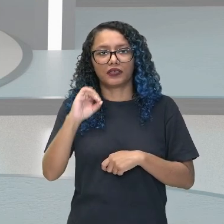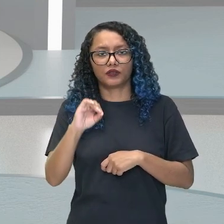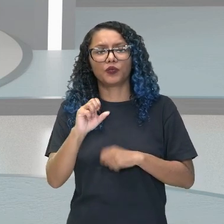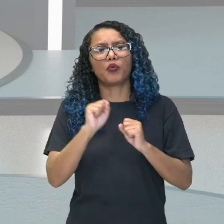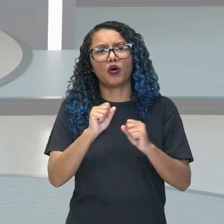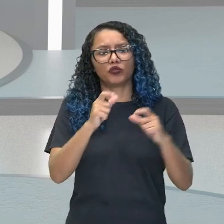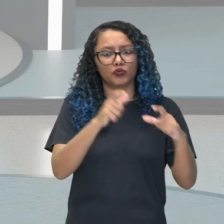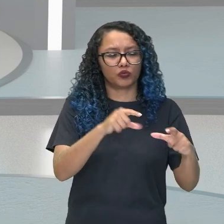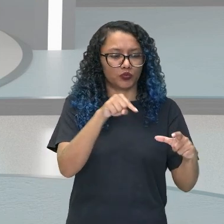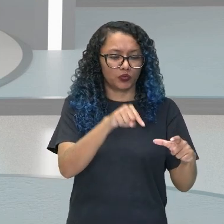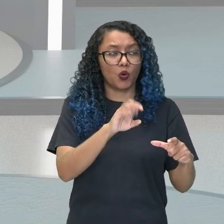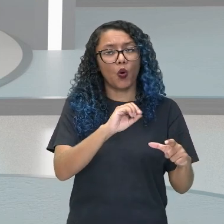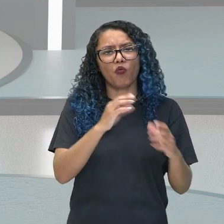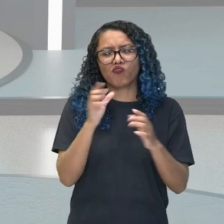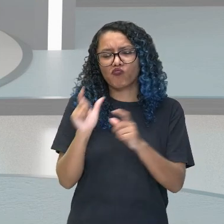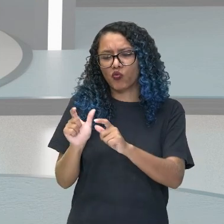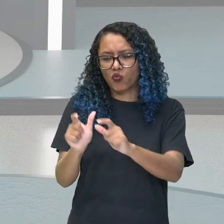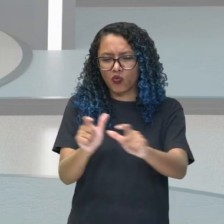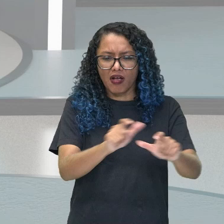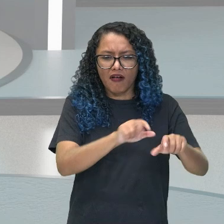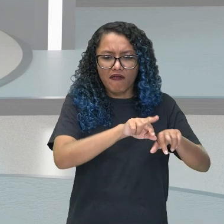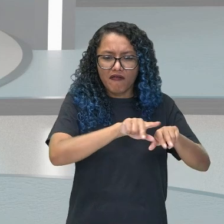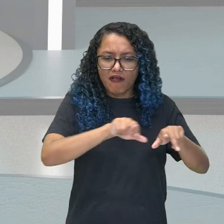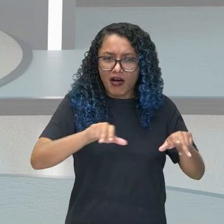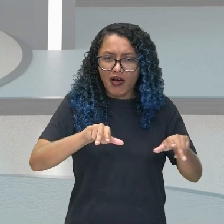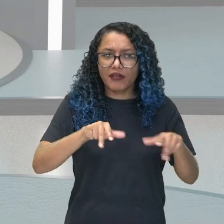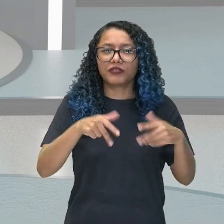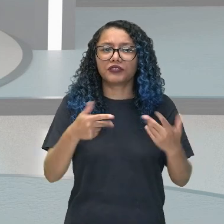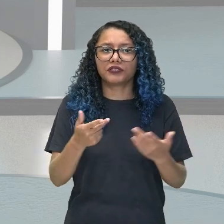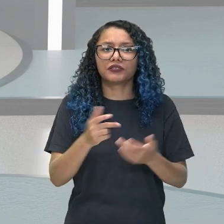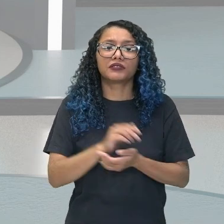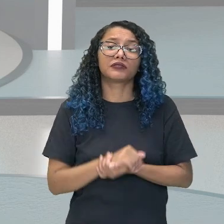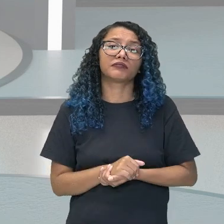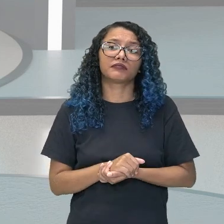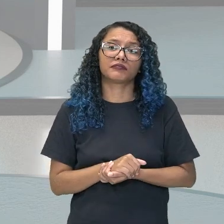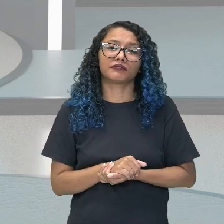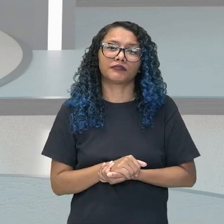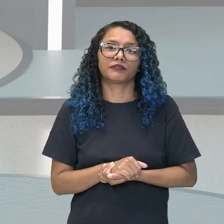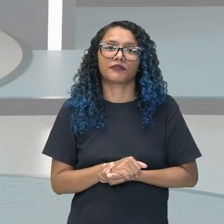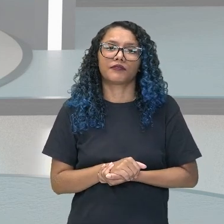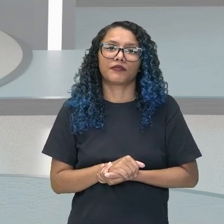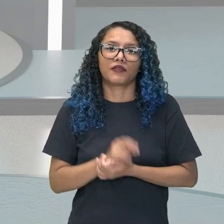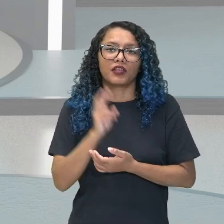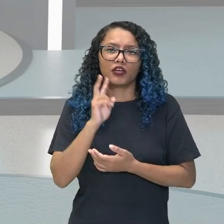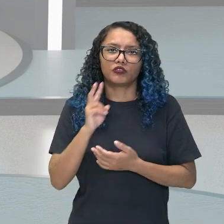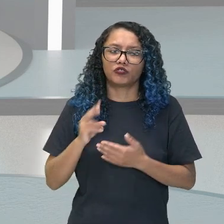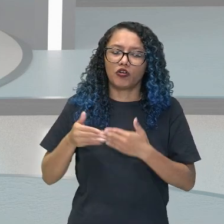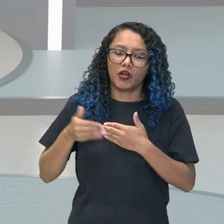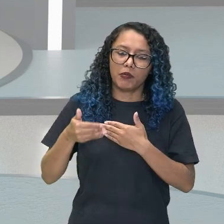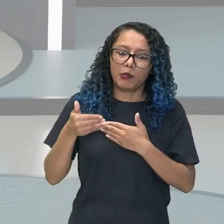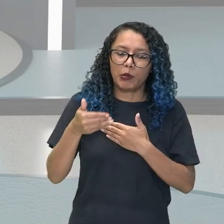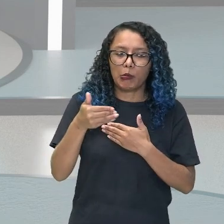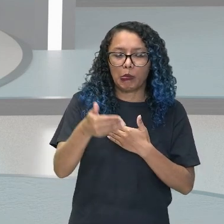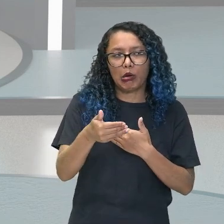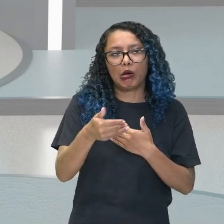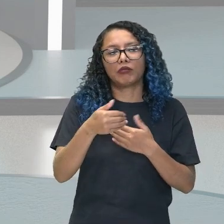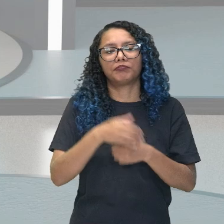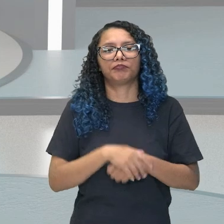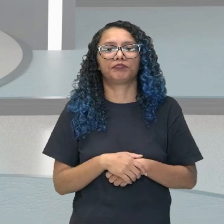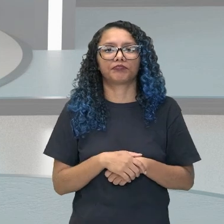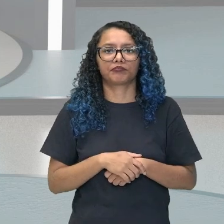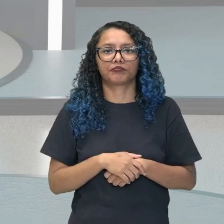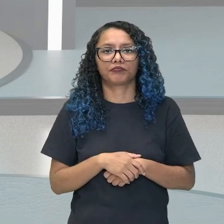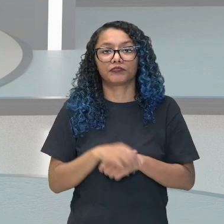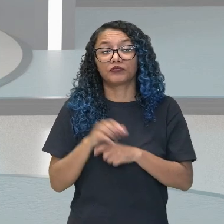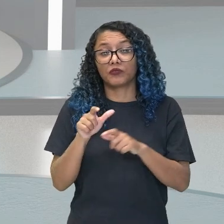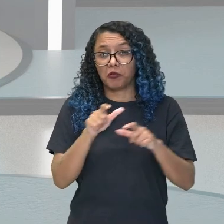específicos en donde transcurre la historia. Entonces, los espacios son los lugares en donde